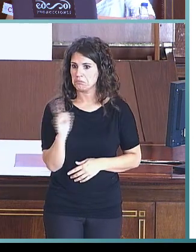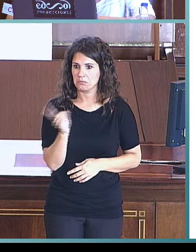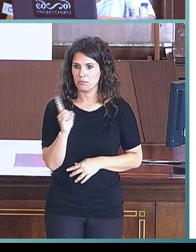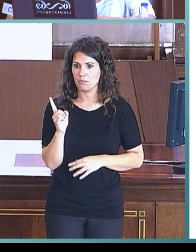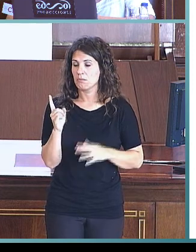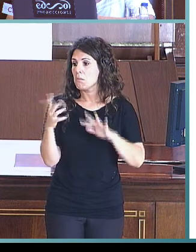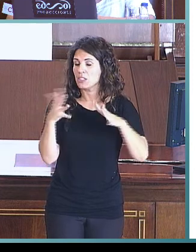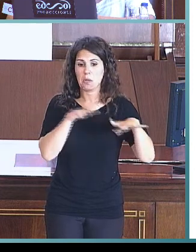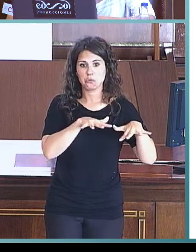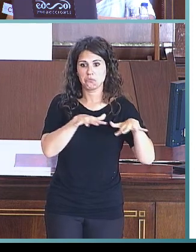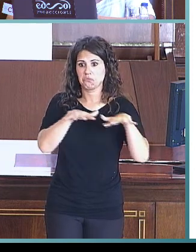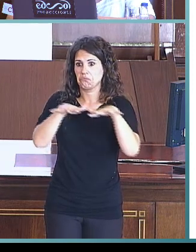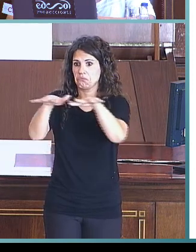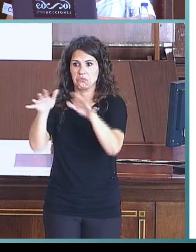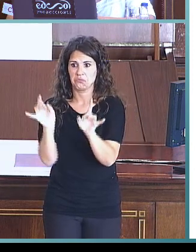desarrollo similar.